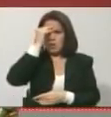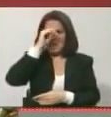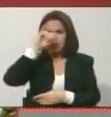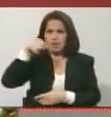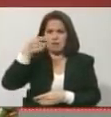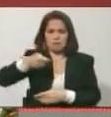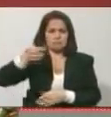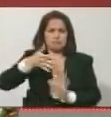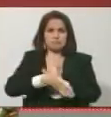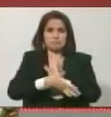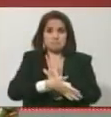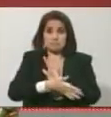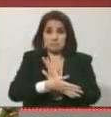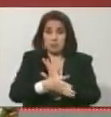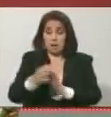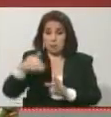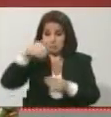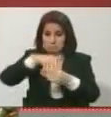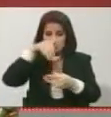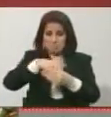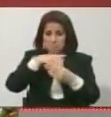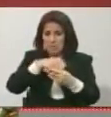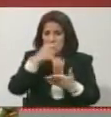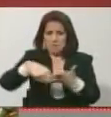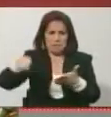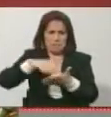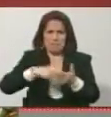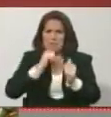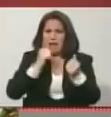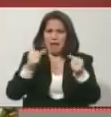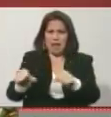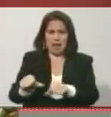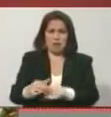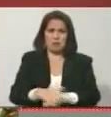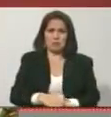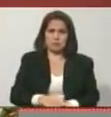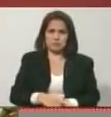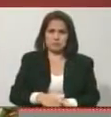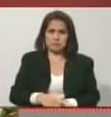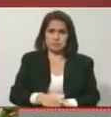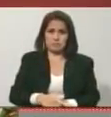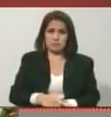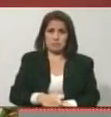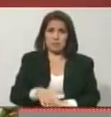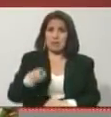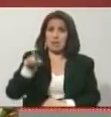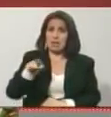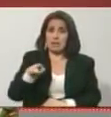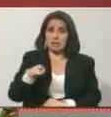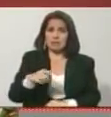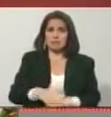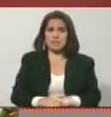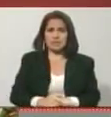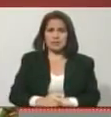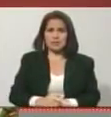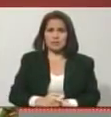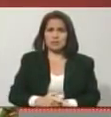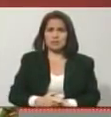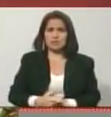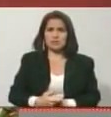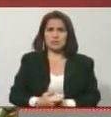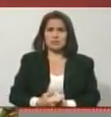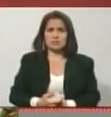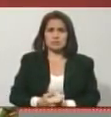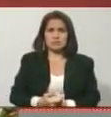votar. Y eso era tan sencillo como que ellos repitieran el acto y le